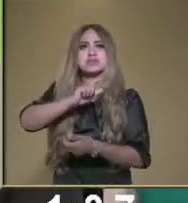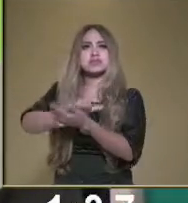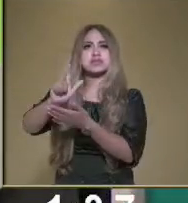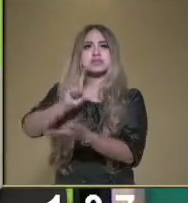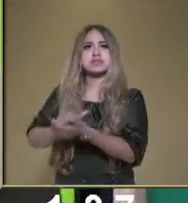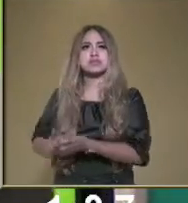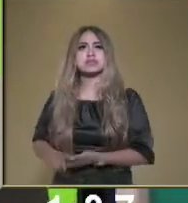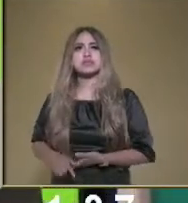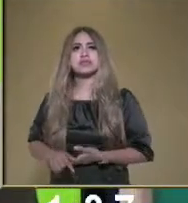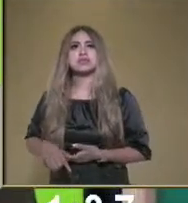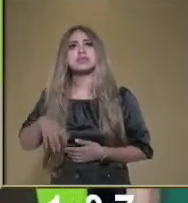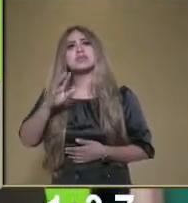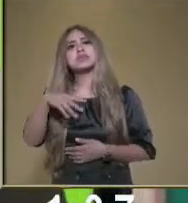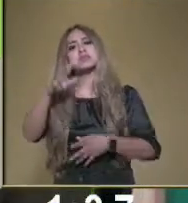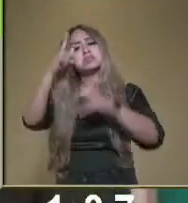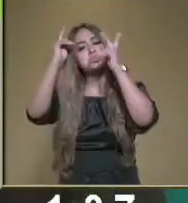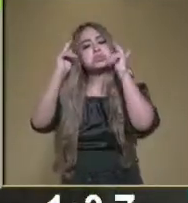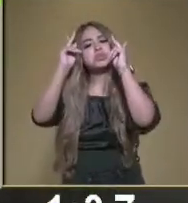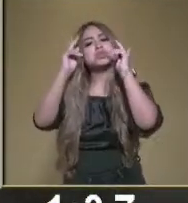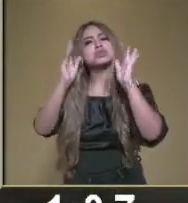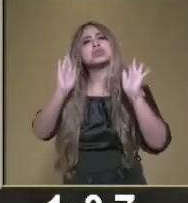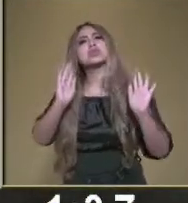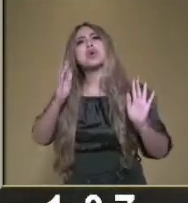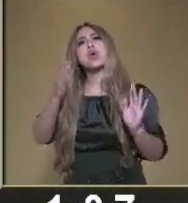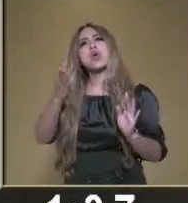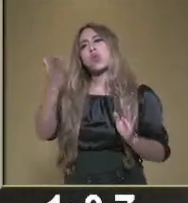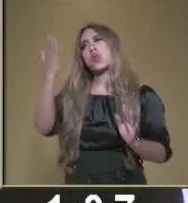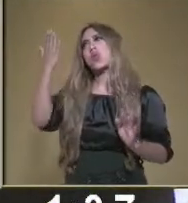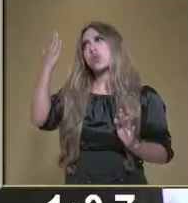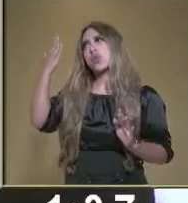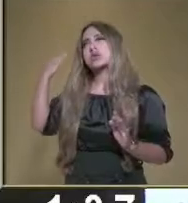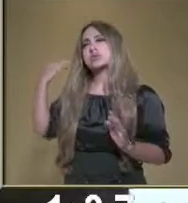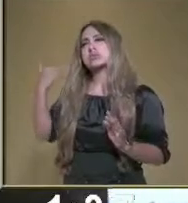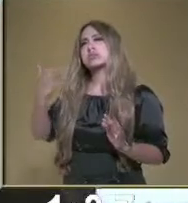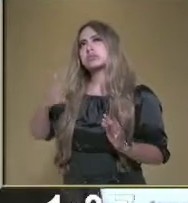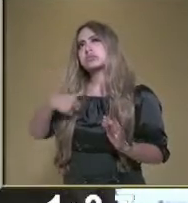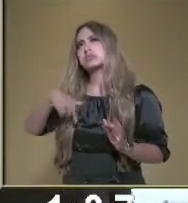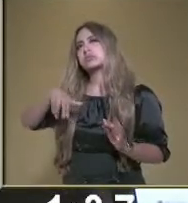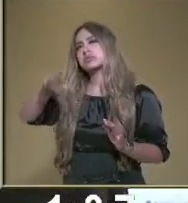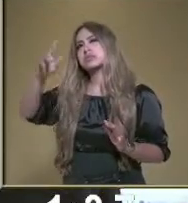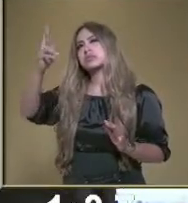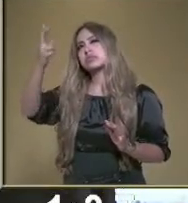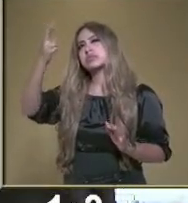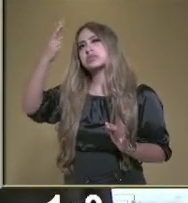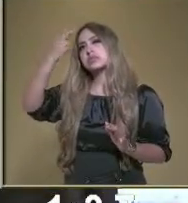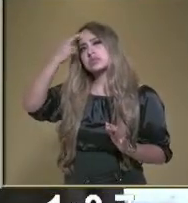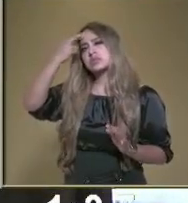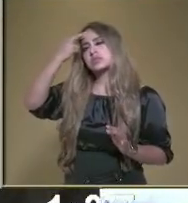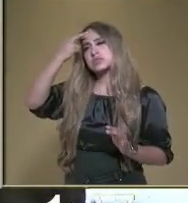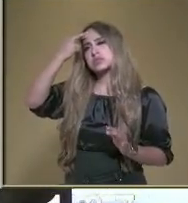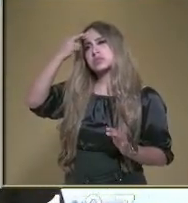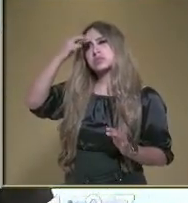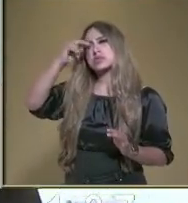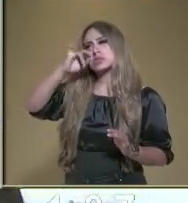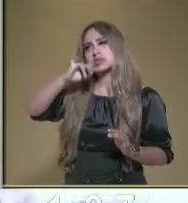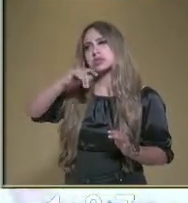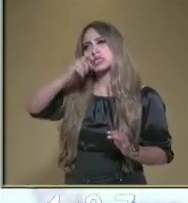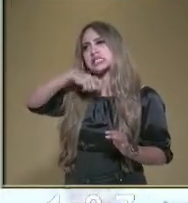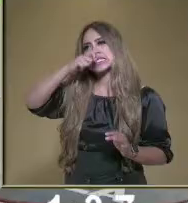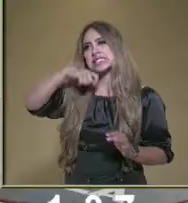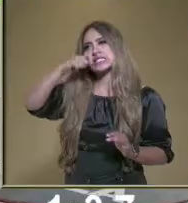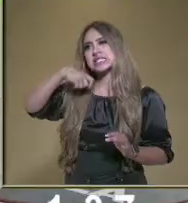Princesa, hace muchos años yo creo que sí me lavaba los dientes. Porque hiciste que me acordaran una cancioncita que me